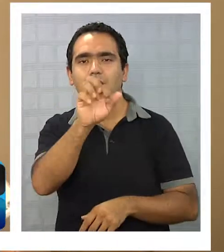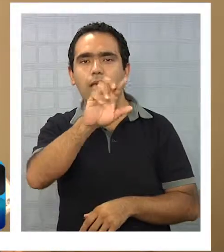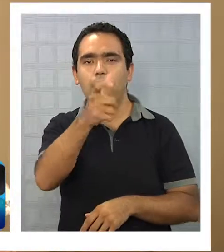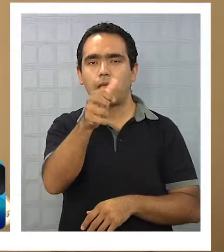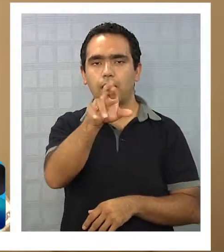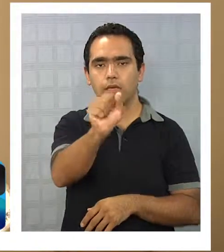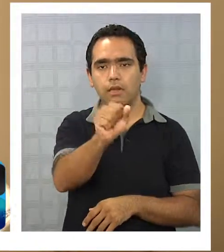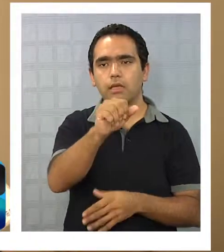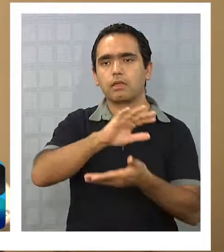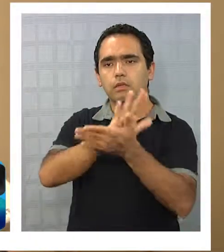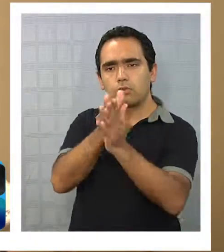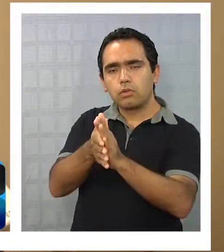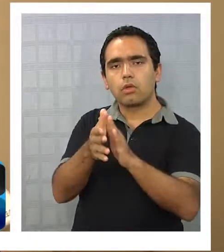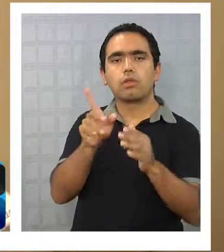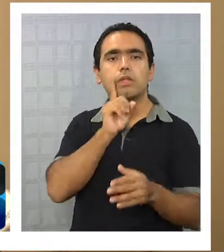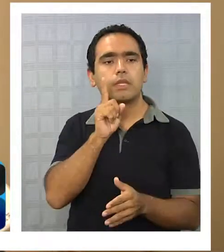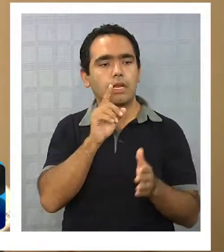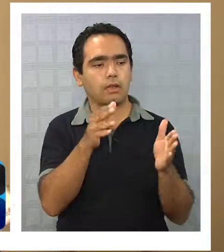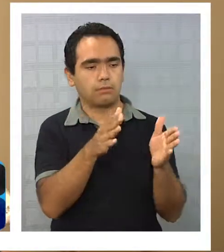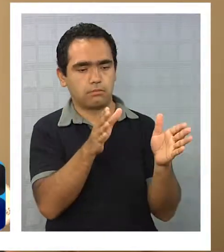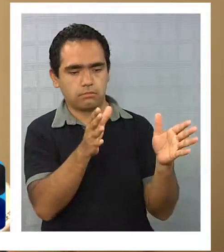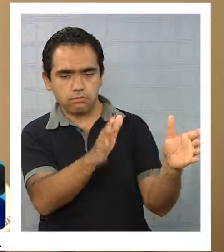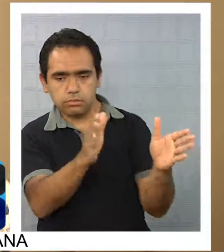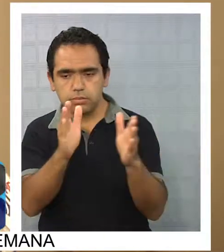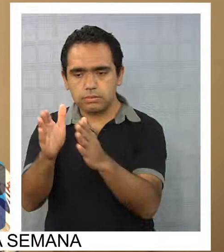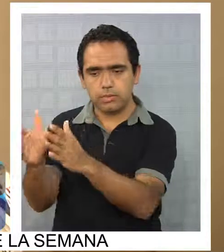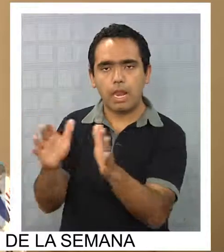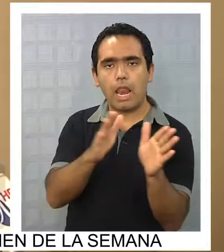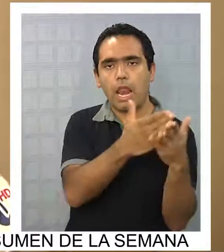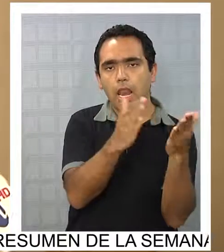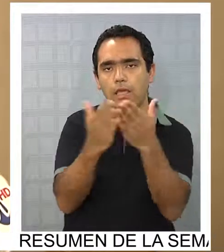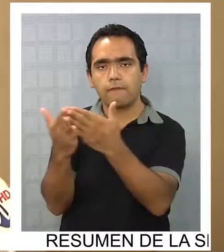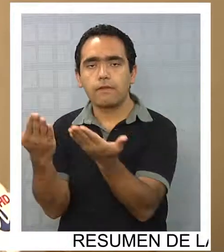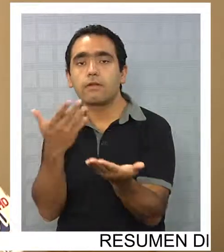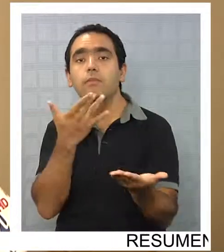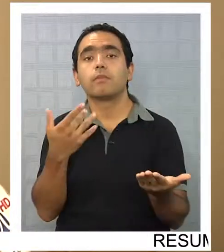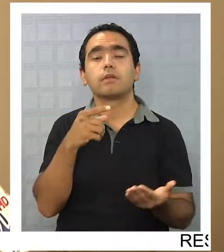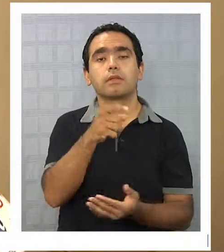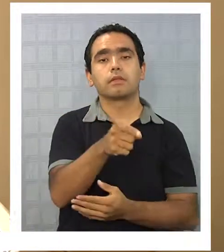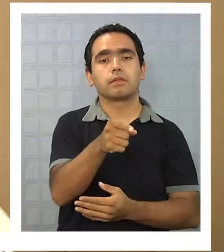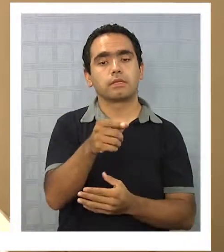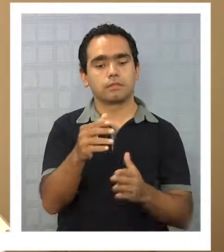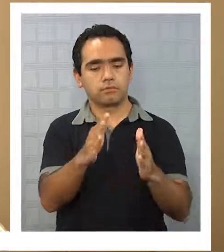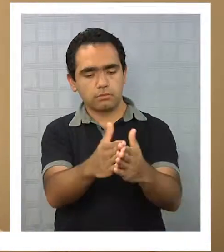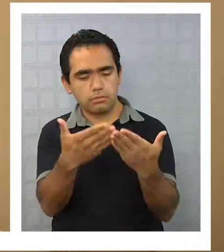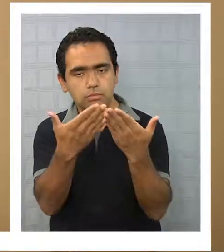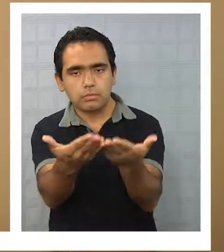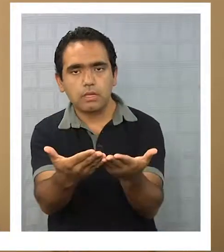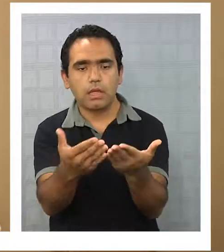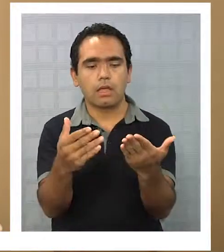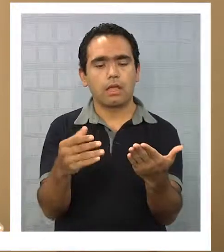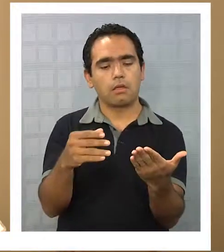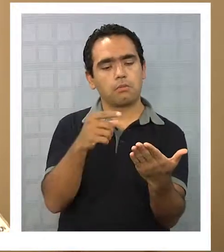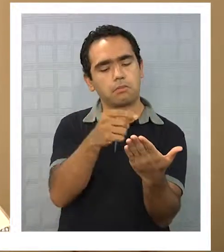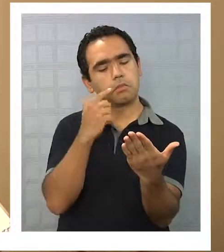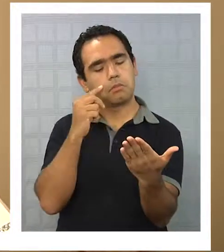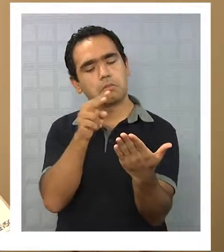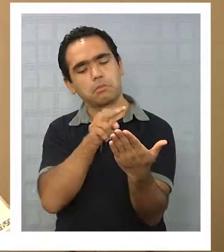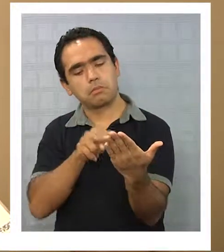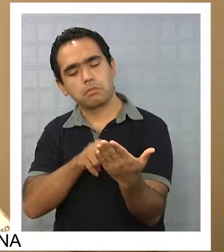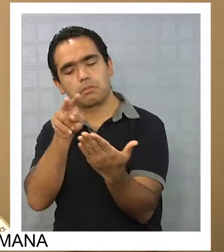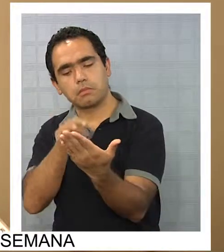infantiles de nuestra región se cuente con este material, dado que en primer lugar es un material absolutamente